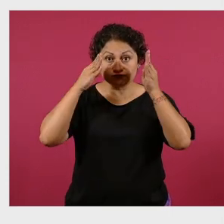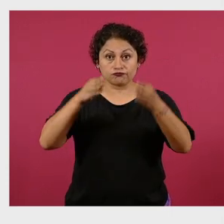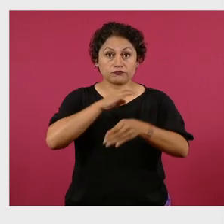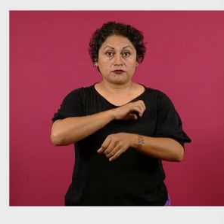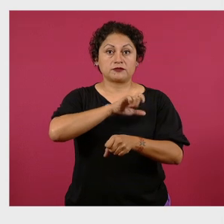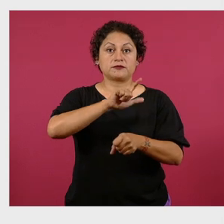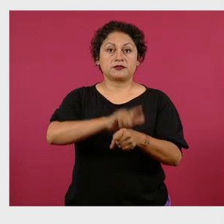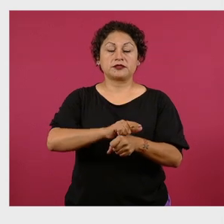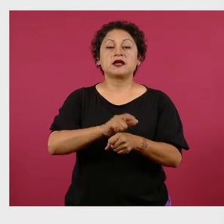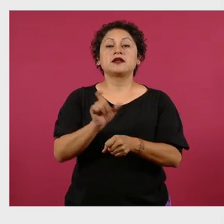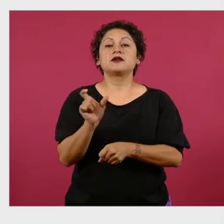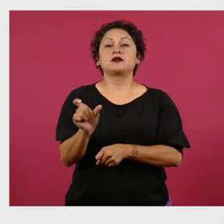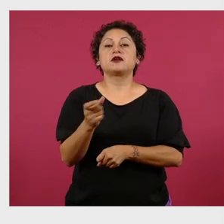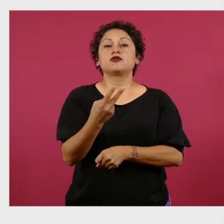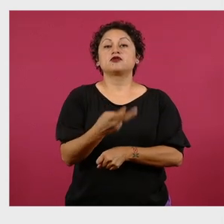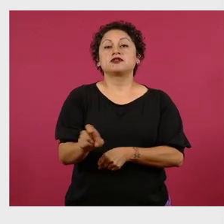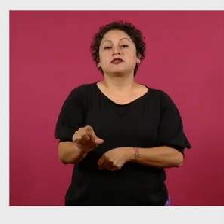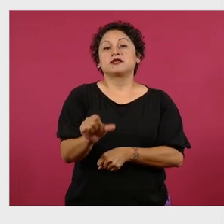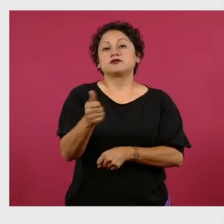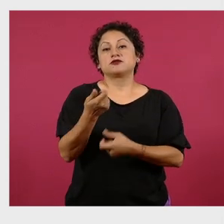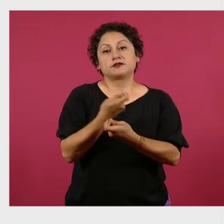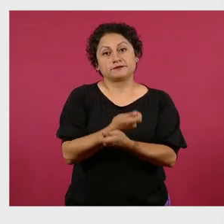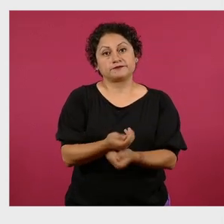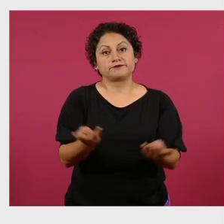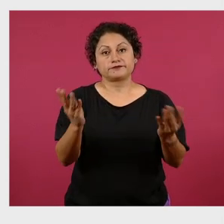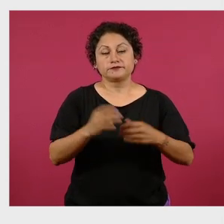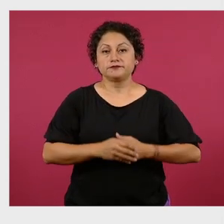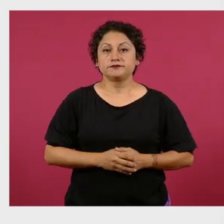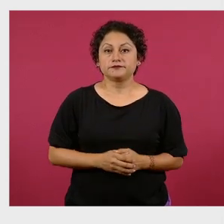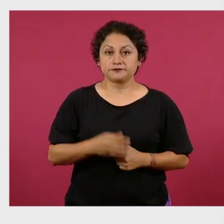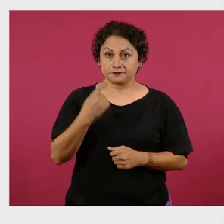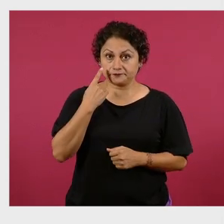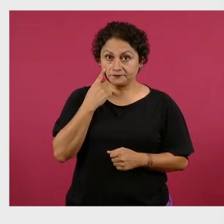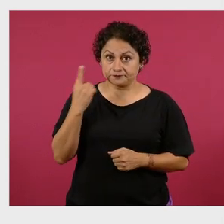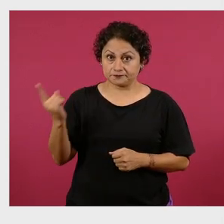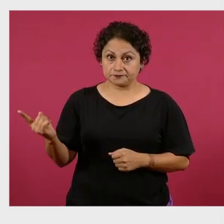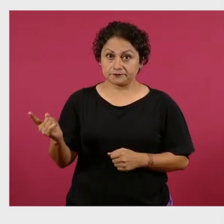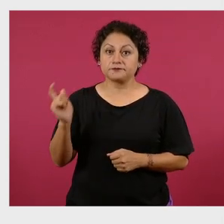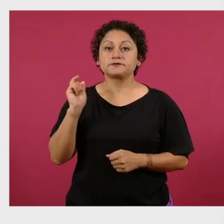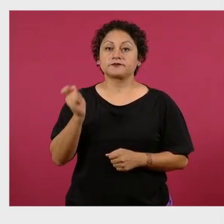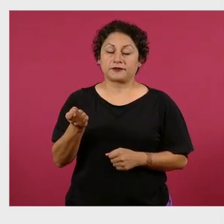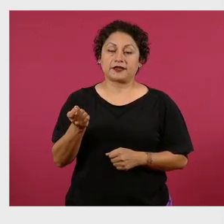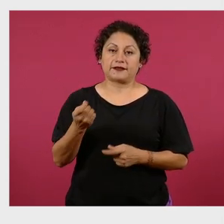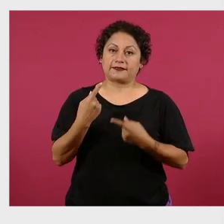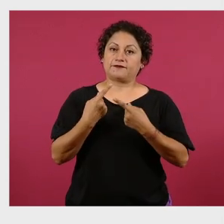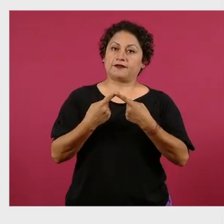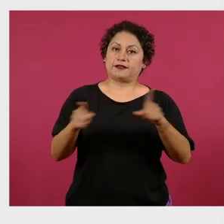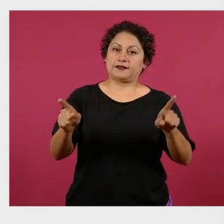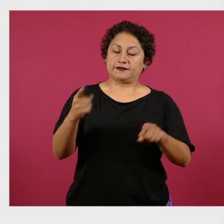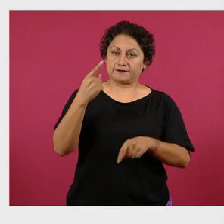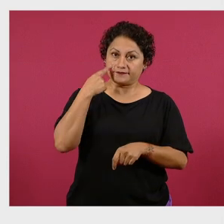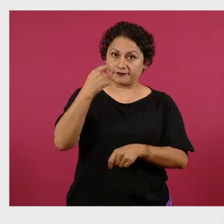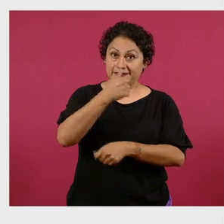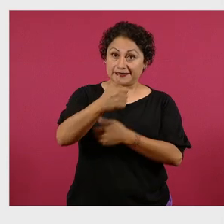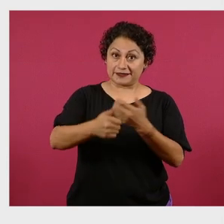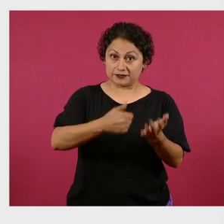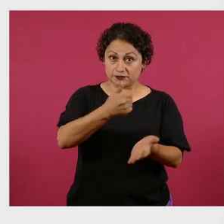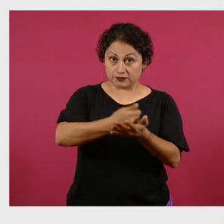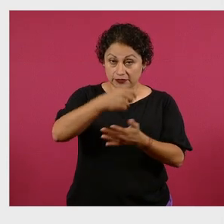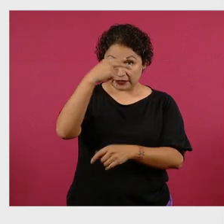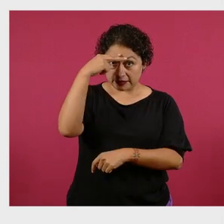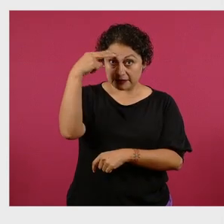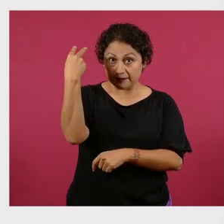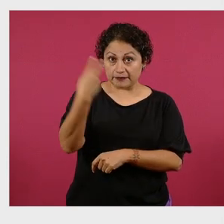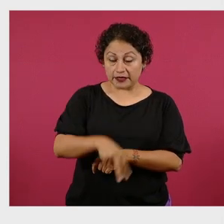211 tarjetas de la clínica Es Nuestra. Aquí podemos ver la gran diferencia. La Ciudad de México es una de las entidades